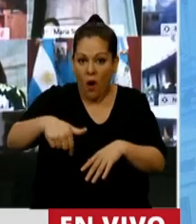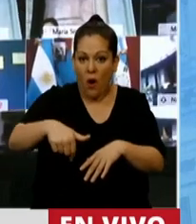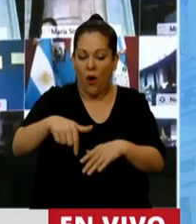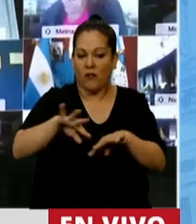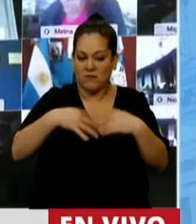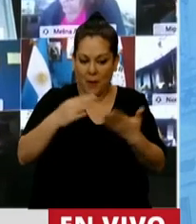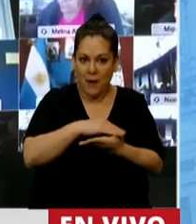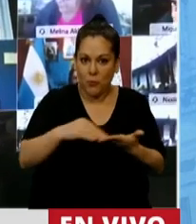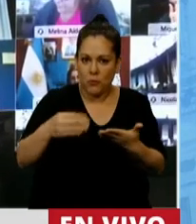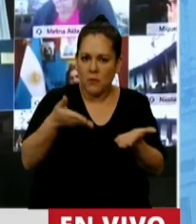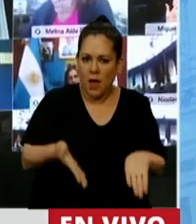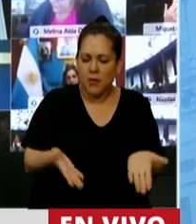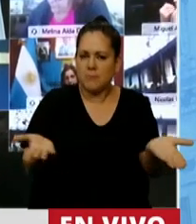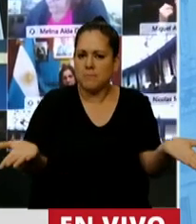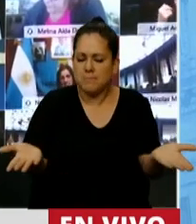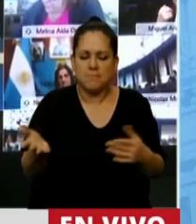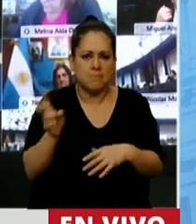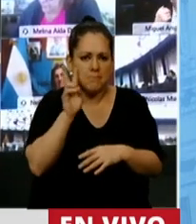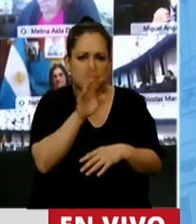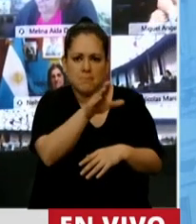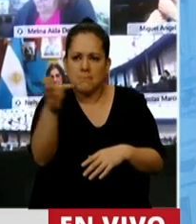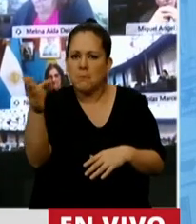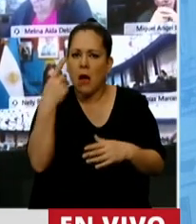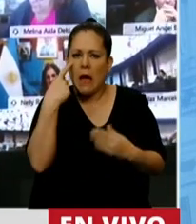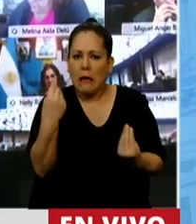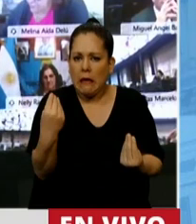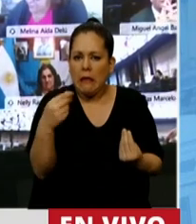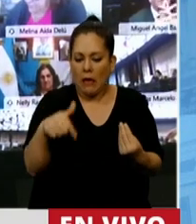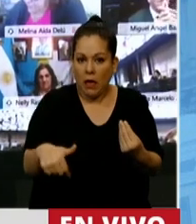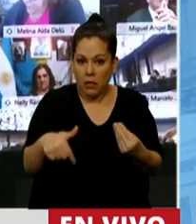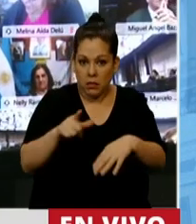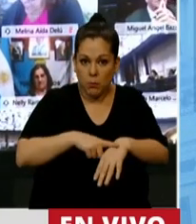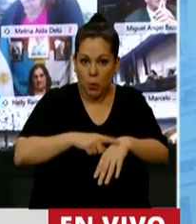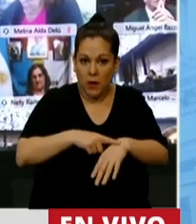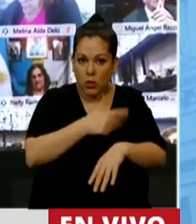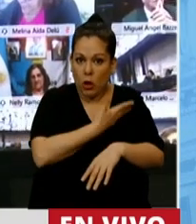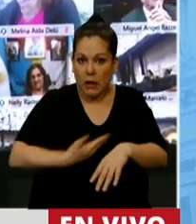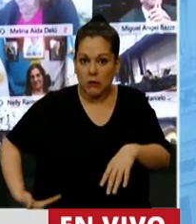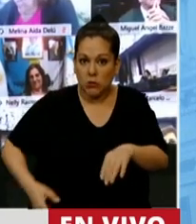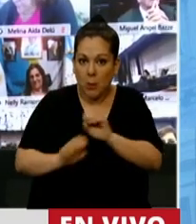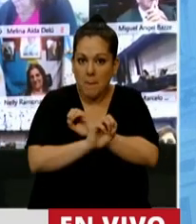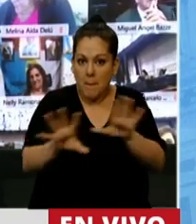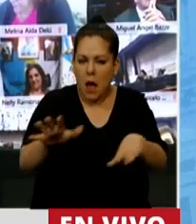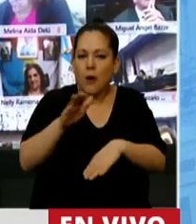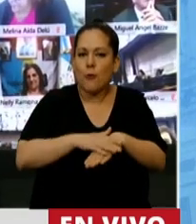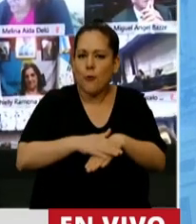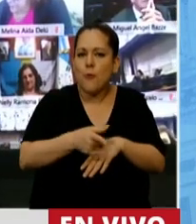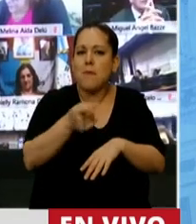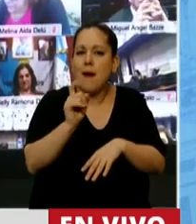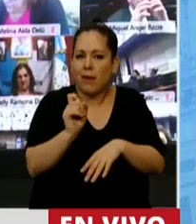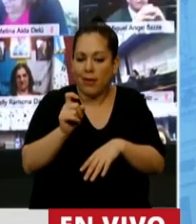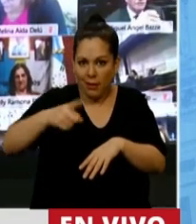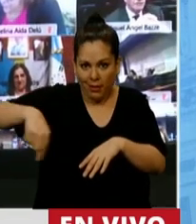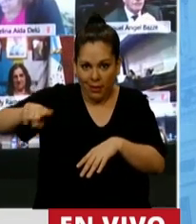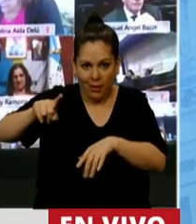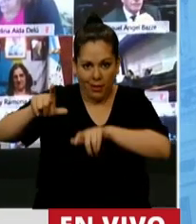en esta sesión, que la culpa de la mala gestión del actual elenco la tienen no los artistas que están en escena